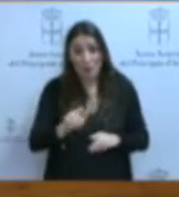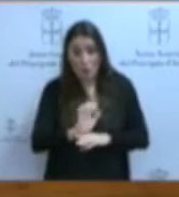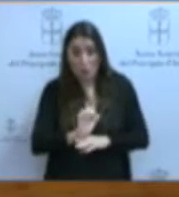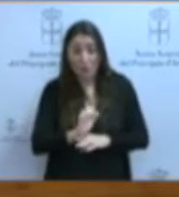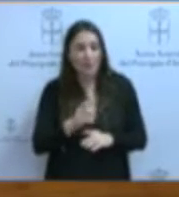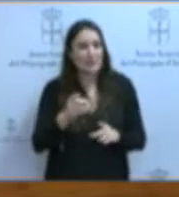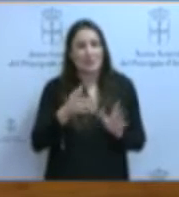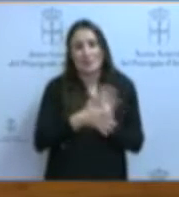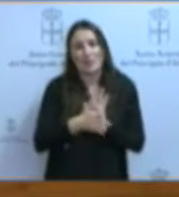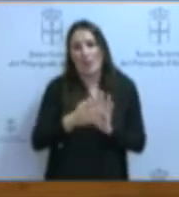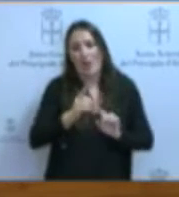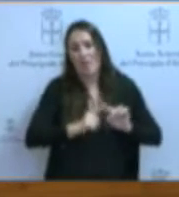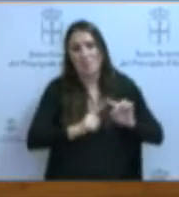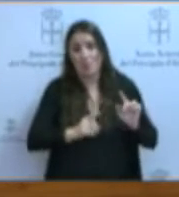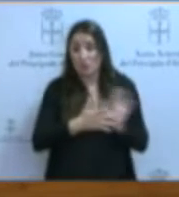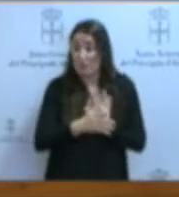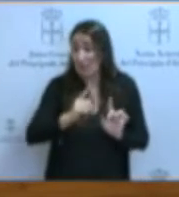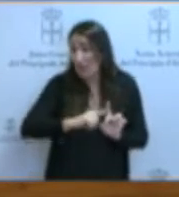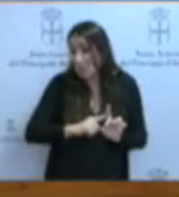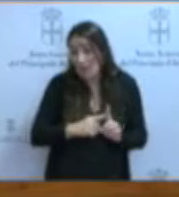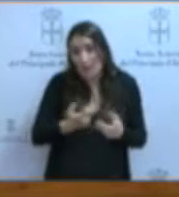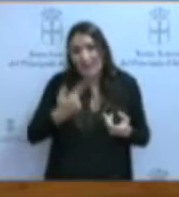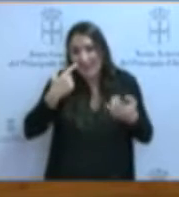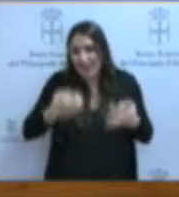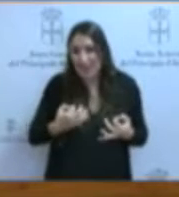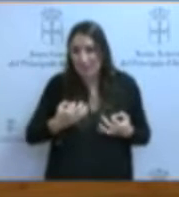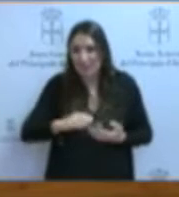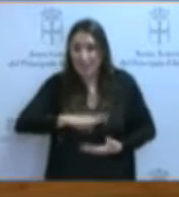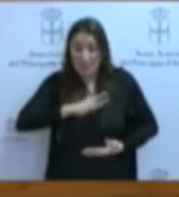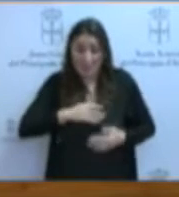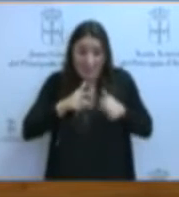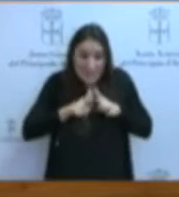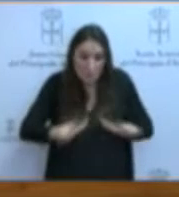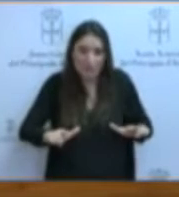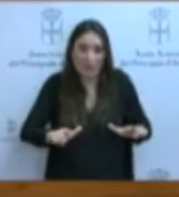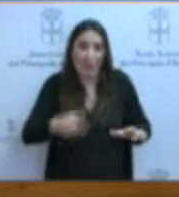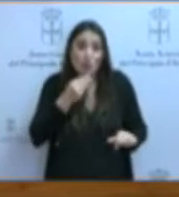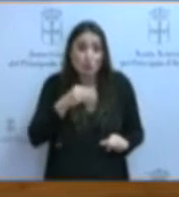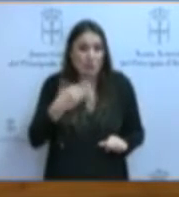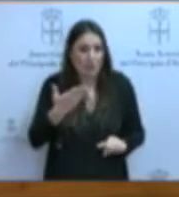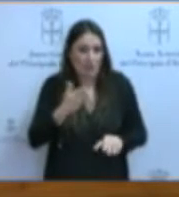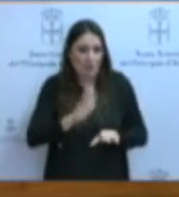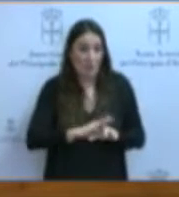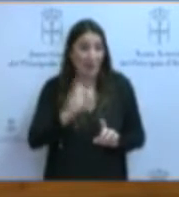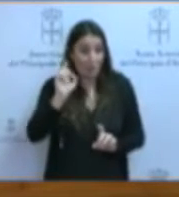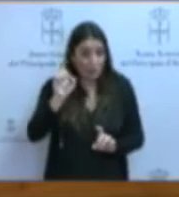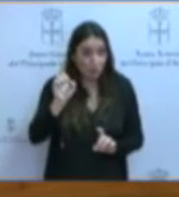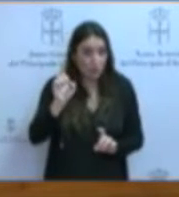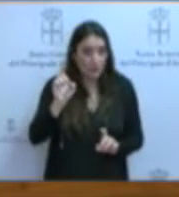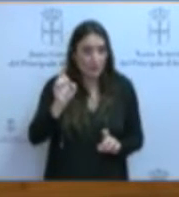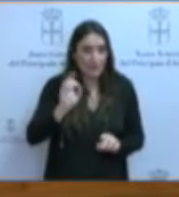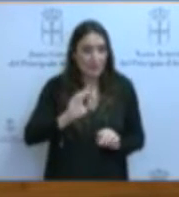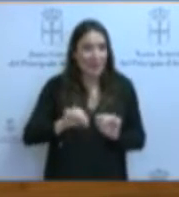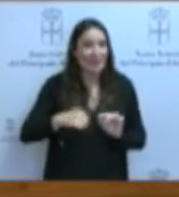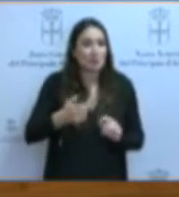decir, es un nivel que no proporciona, bajo nuestro punto de vista, las competencias lingüísticas necesarias para el profesorado para impartir una